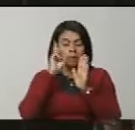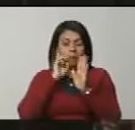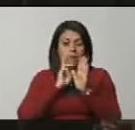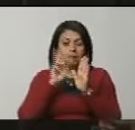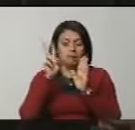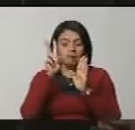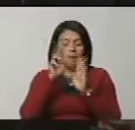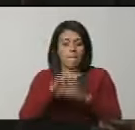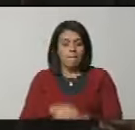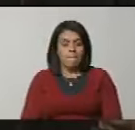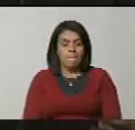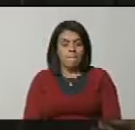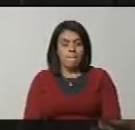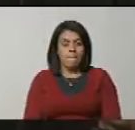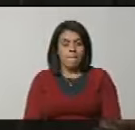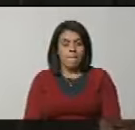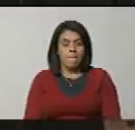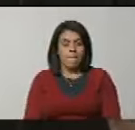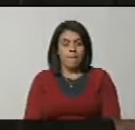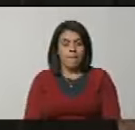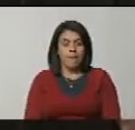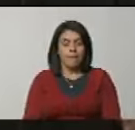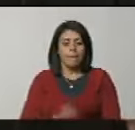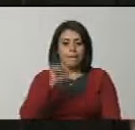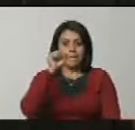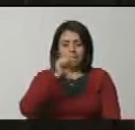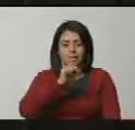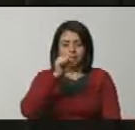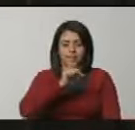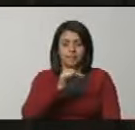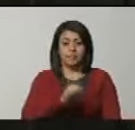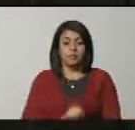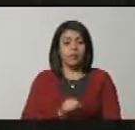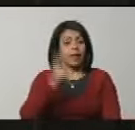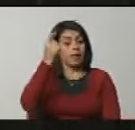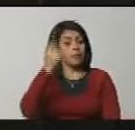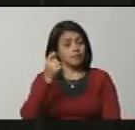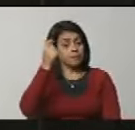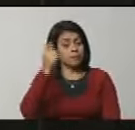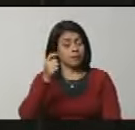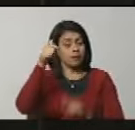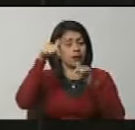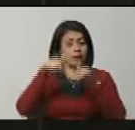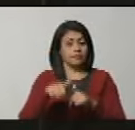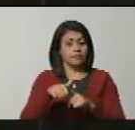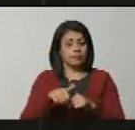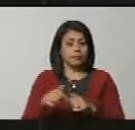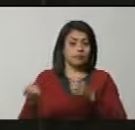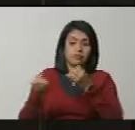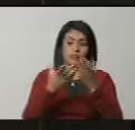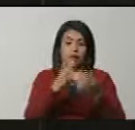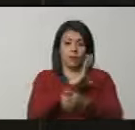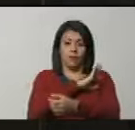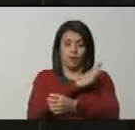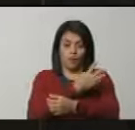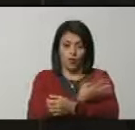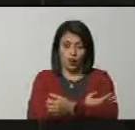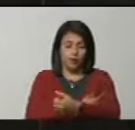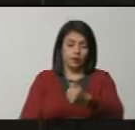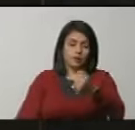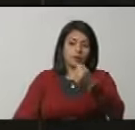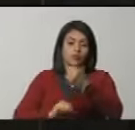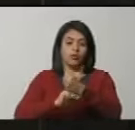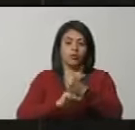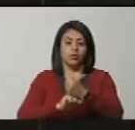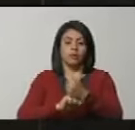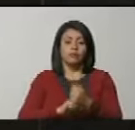Bolivariana de Venezuela, porque efectivamente el legislador aquí le está dando la fuerza y el soporte